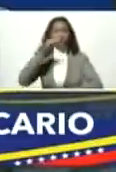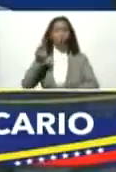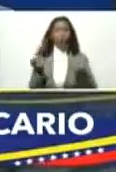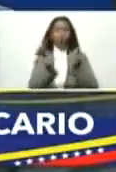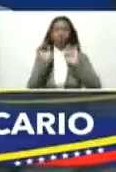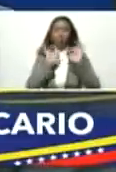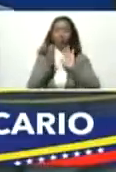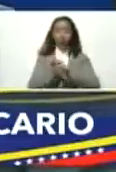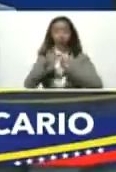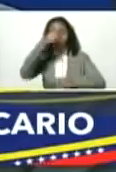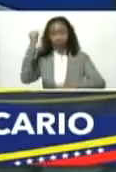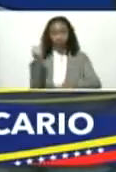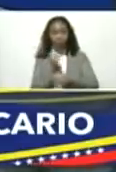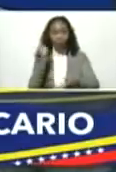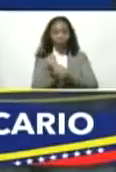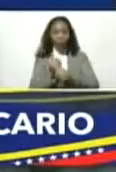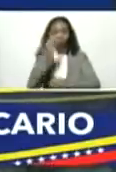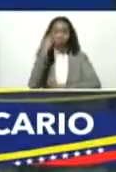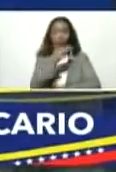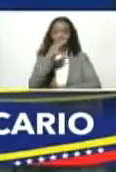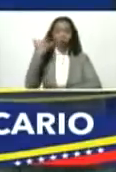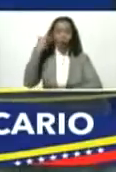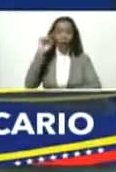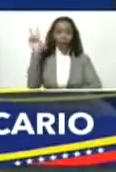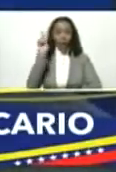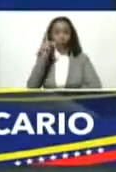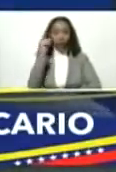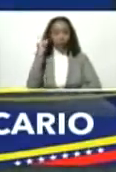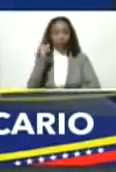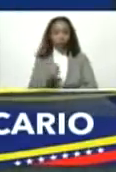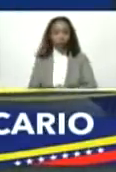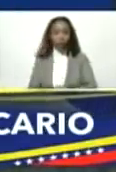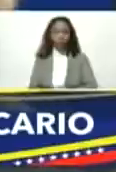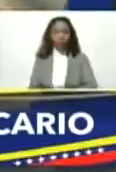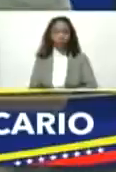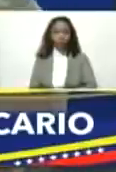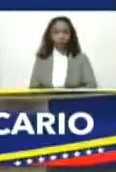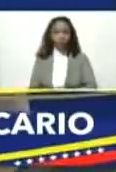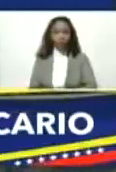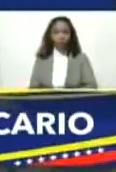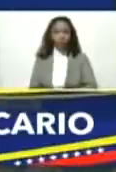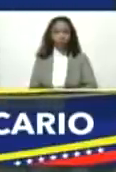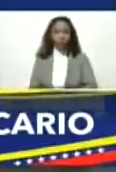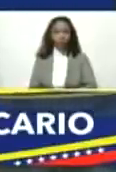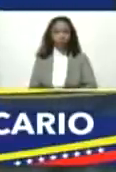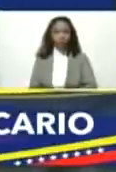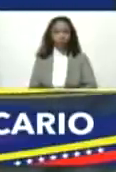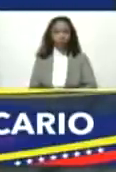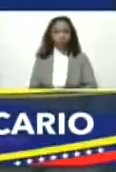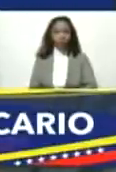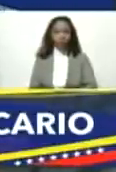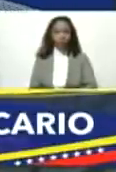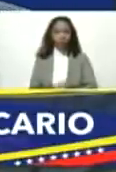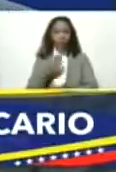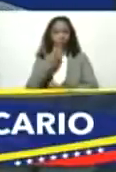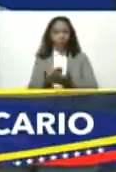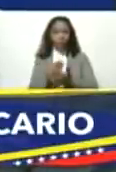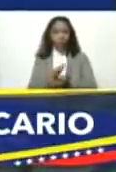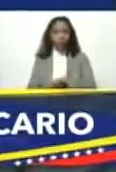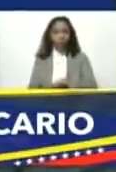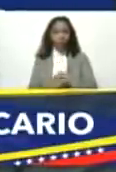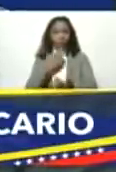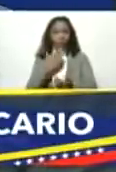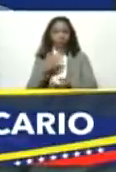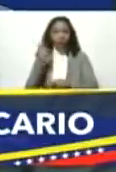de trabajo y compromiso que tenemos los venezolanos con permiso presidente aquí está el tapa de boca gracias ese